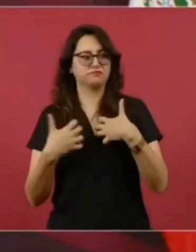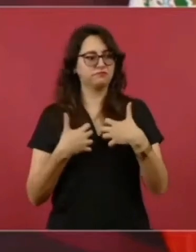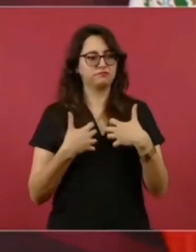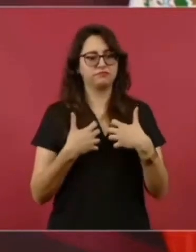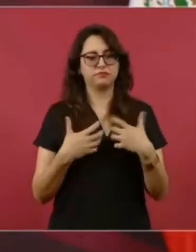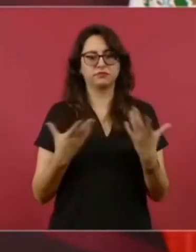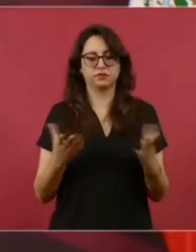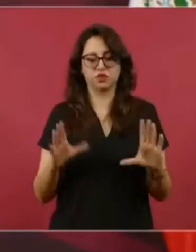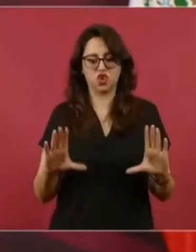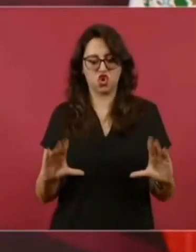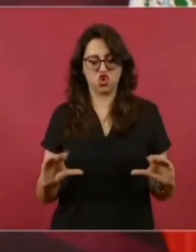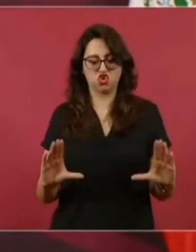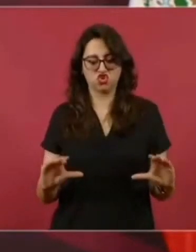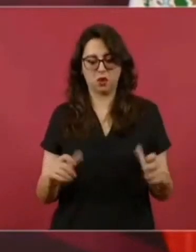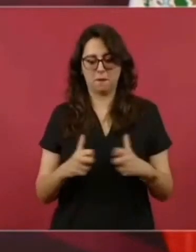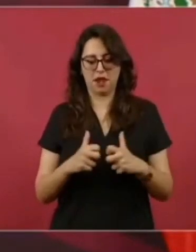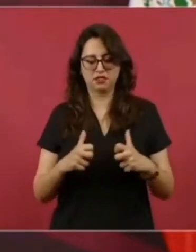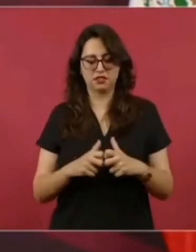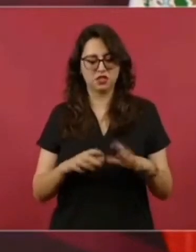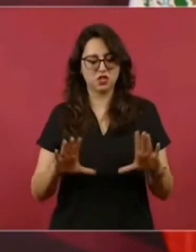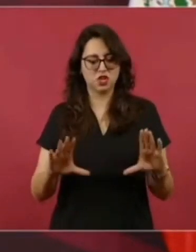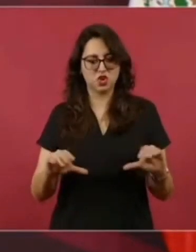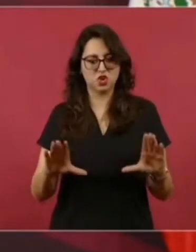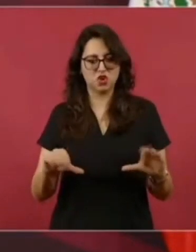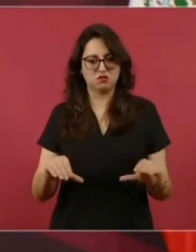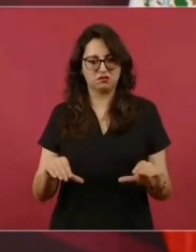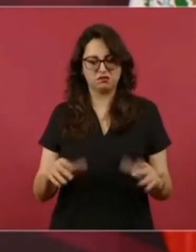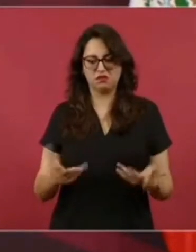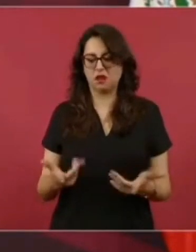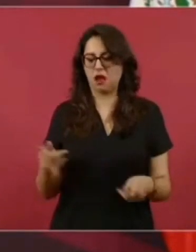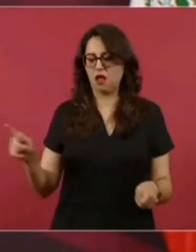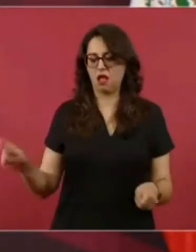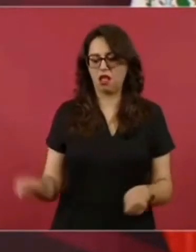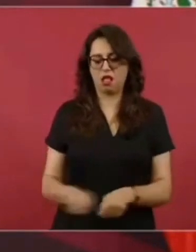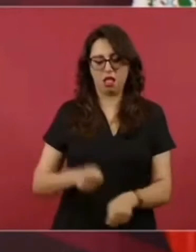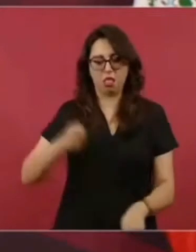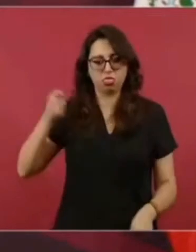unas colchonetas de nylon,